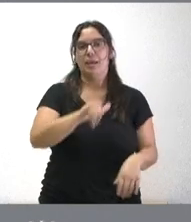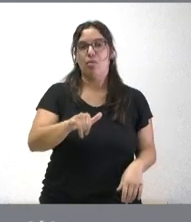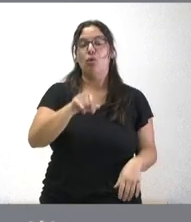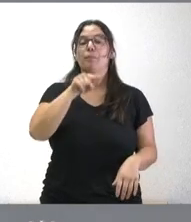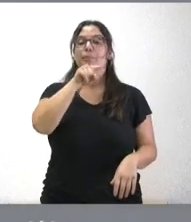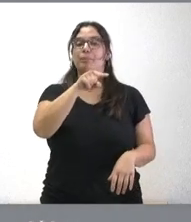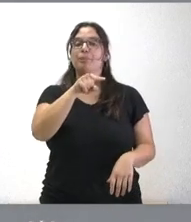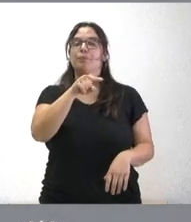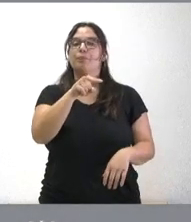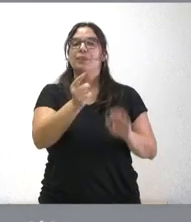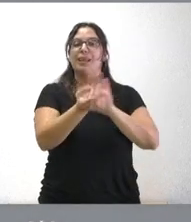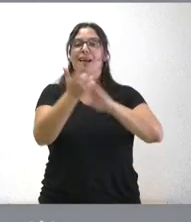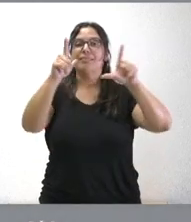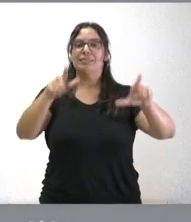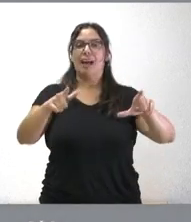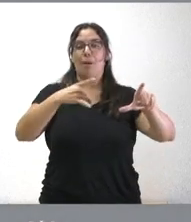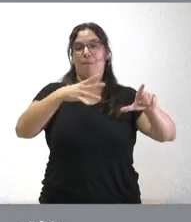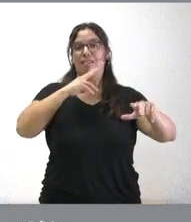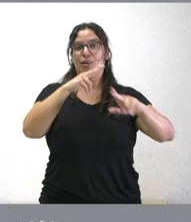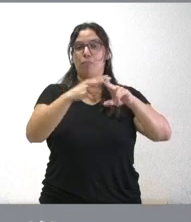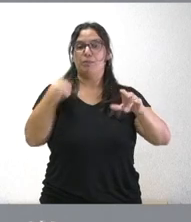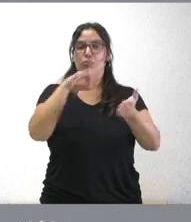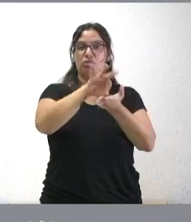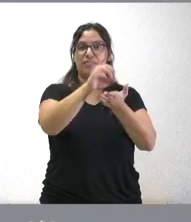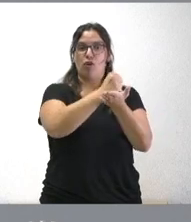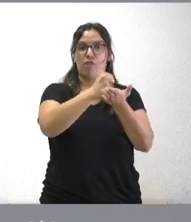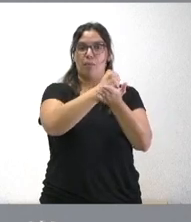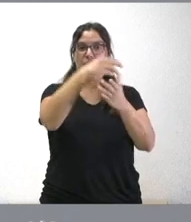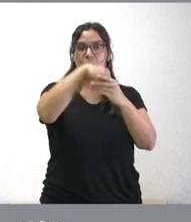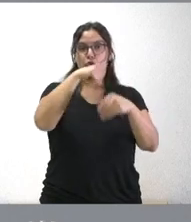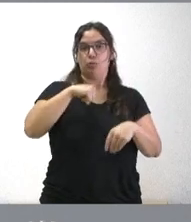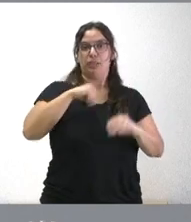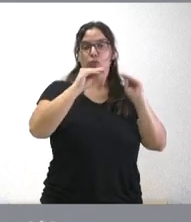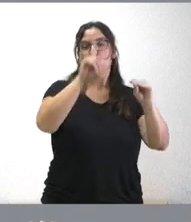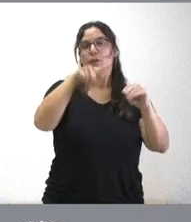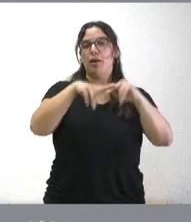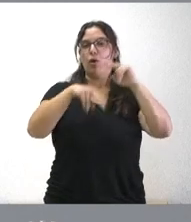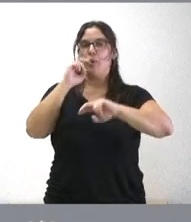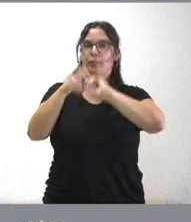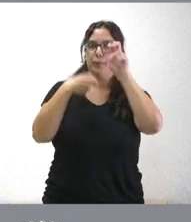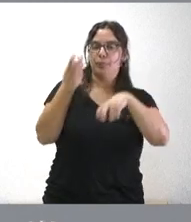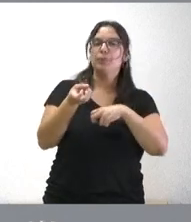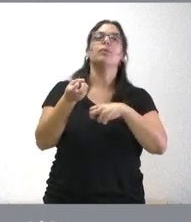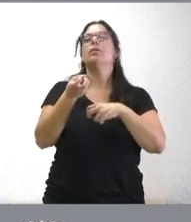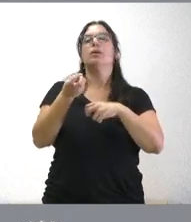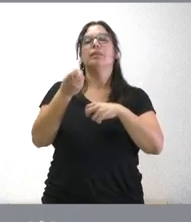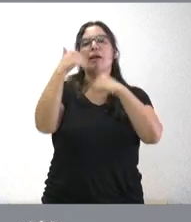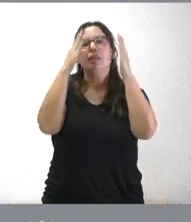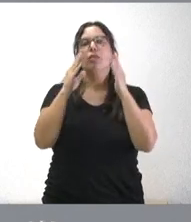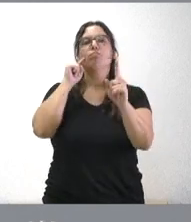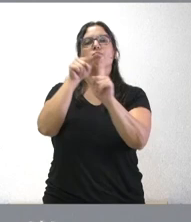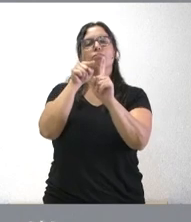una sala blanca en el servicio de farmacia del hospital del Bierzo y se realizarán obras de reforma y ampliación del punto de atención continuada